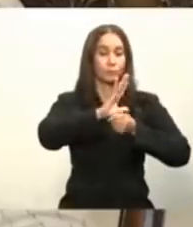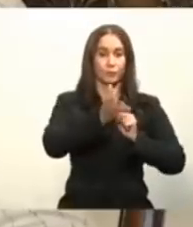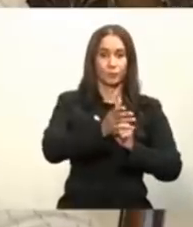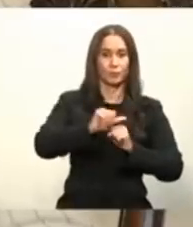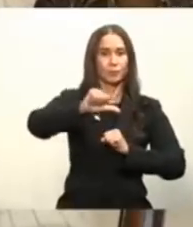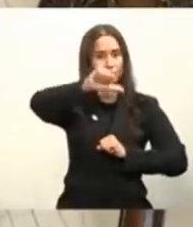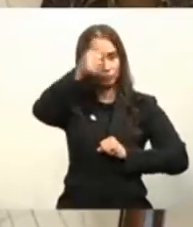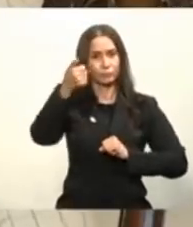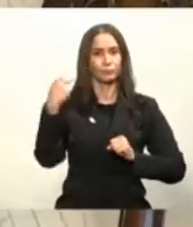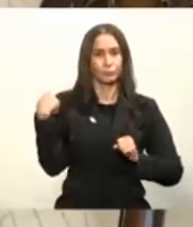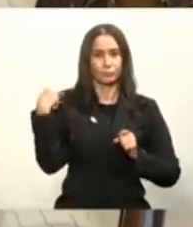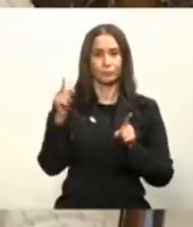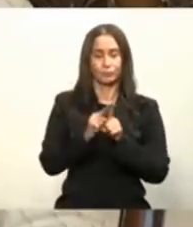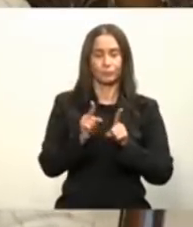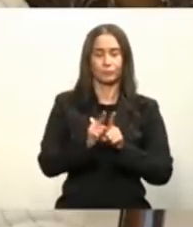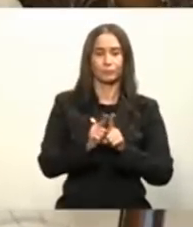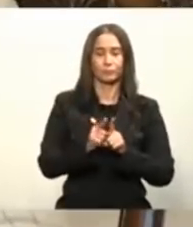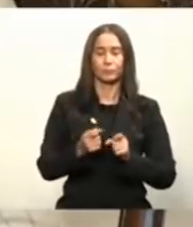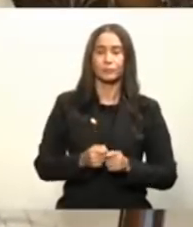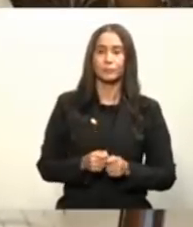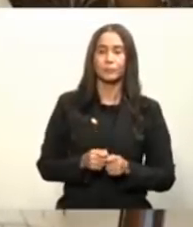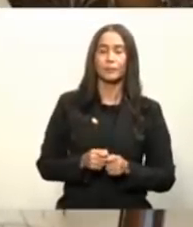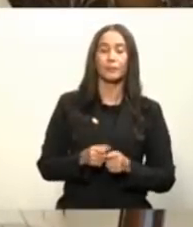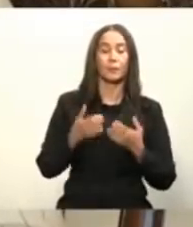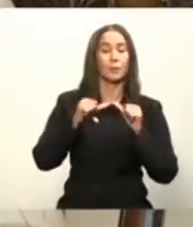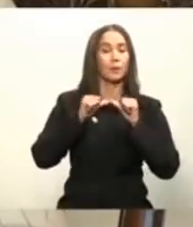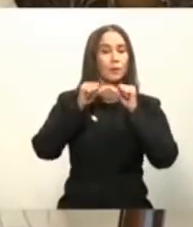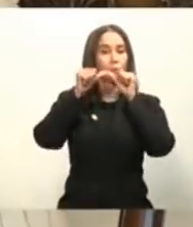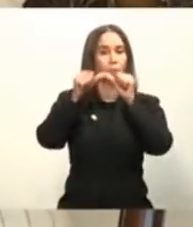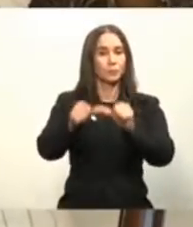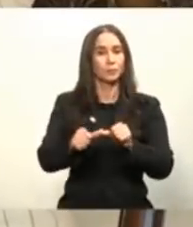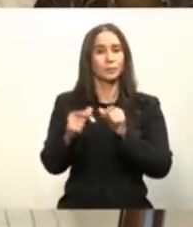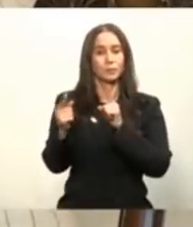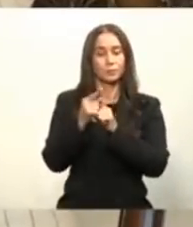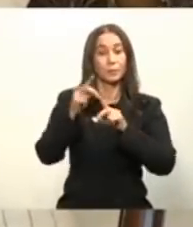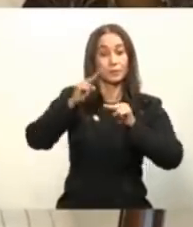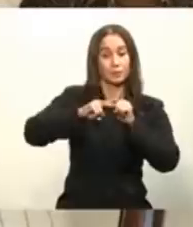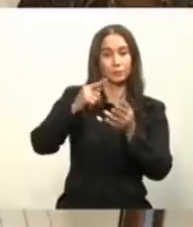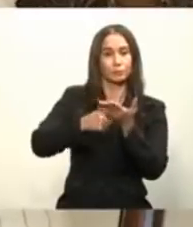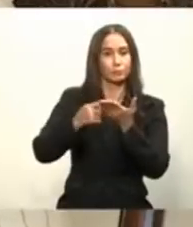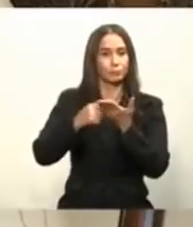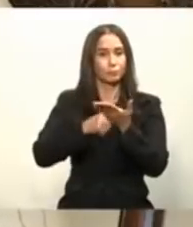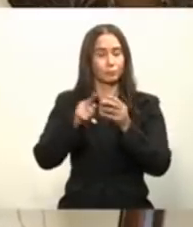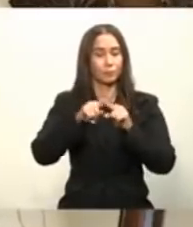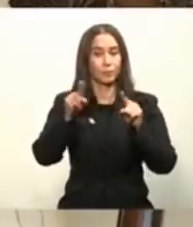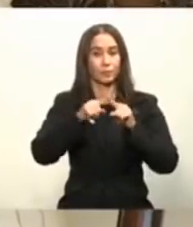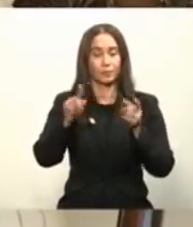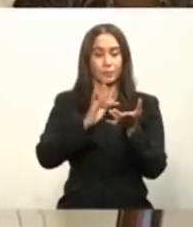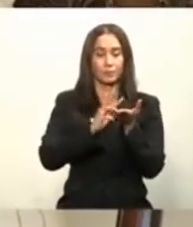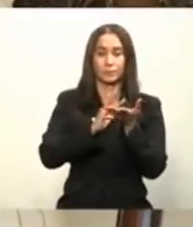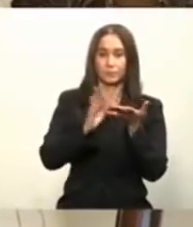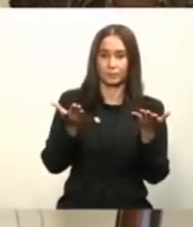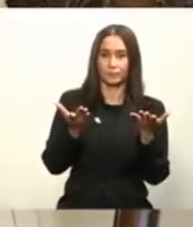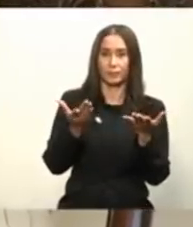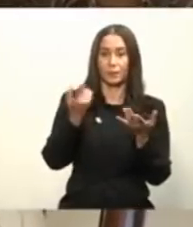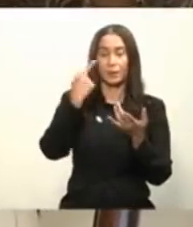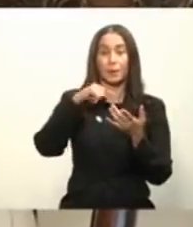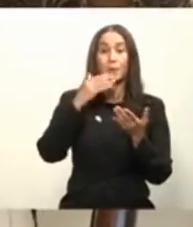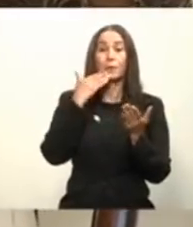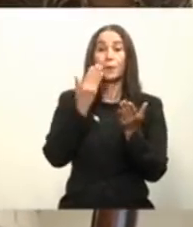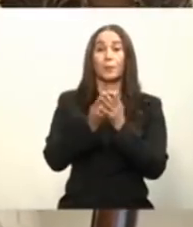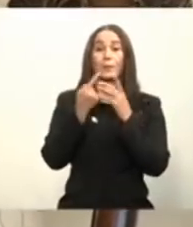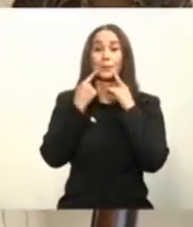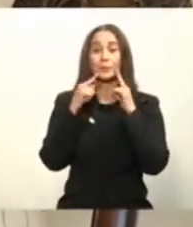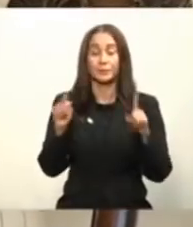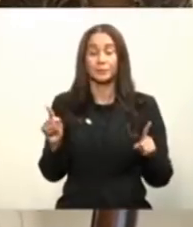COVID sino otras vacunas y se ha estado teniendo una serie de acercamientos con diferentes farmacéuticas pero una buena